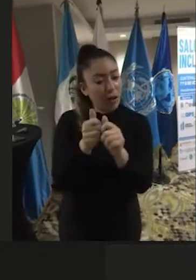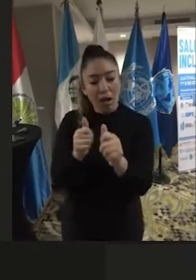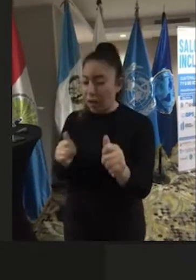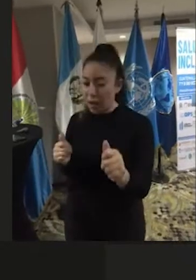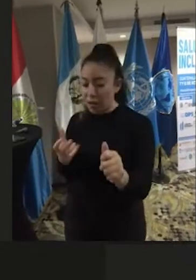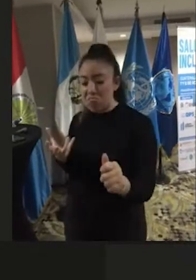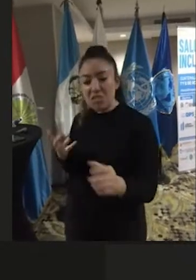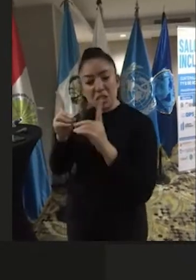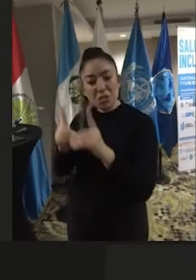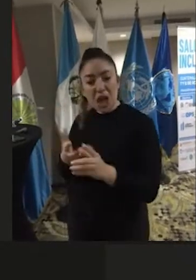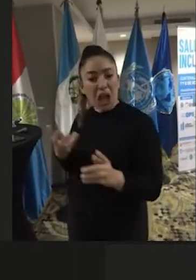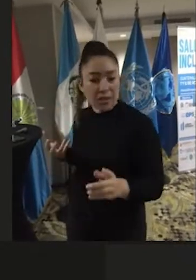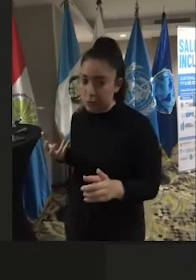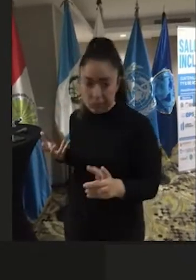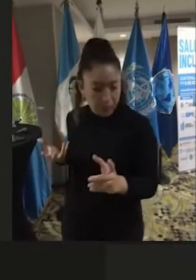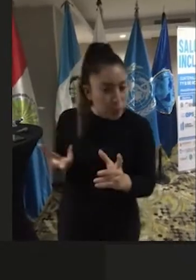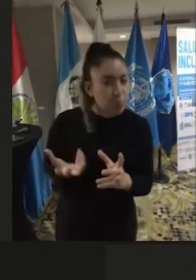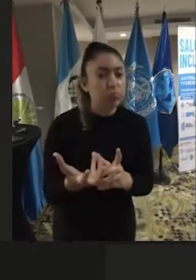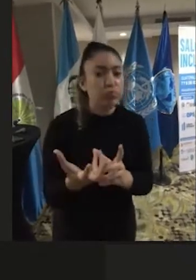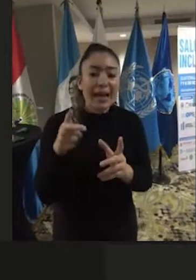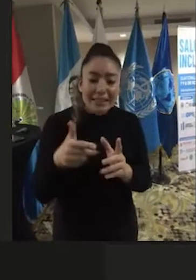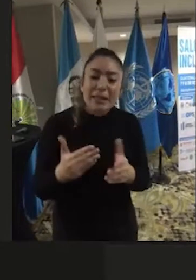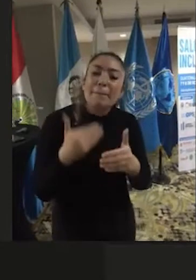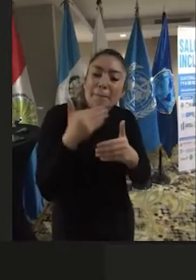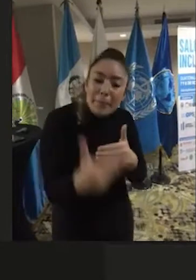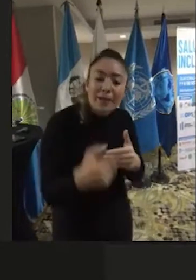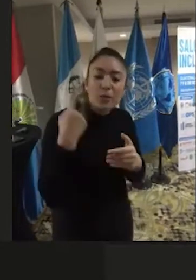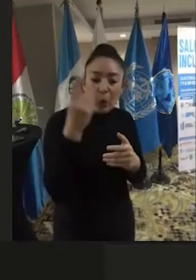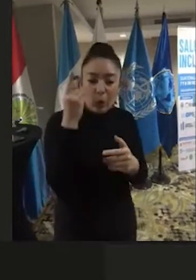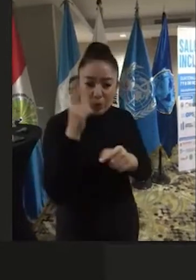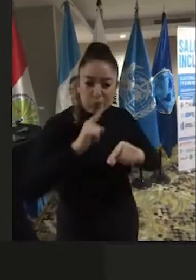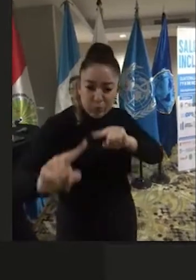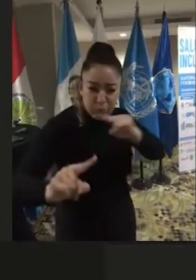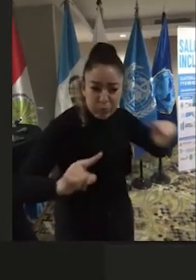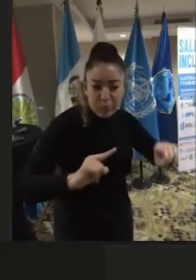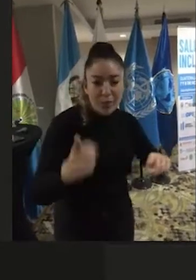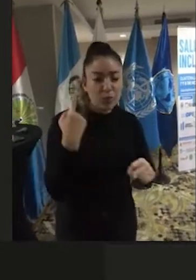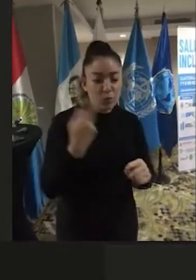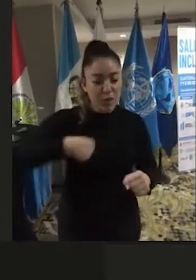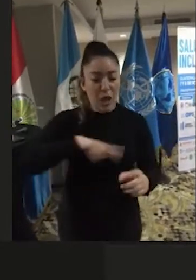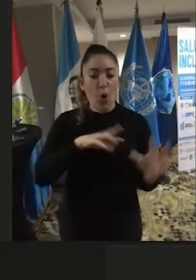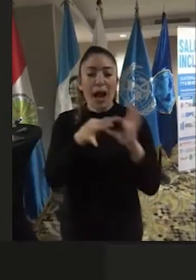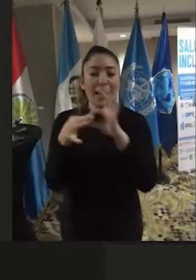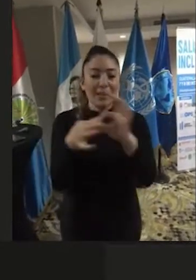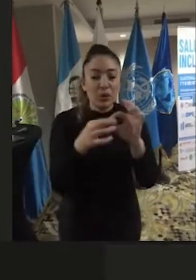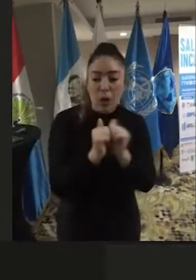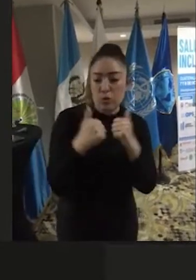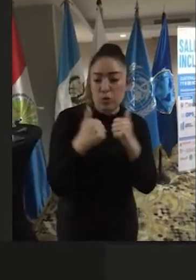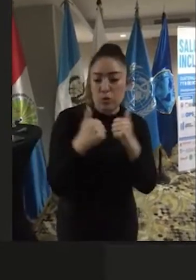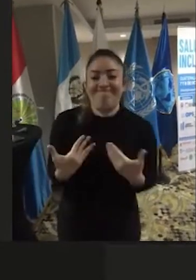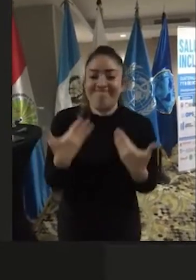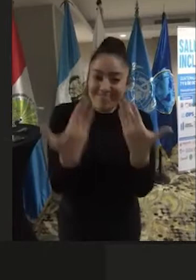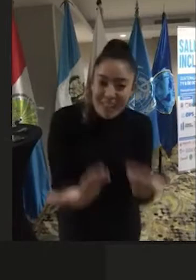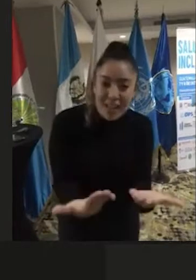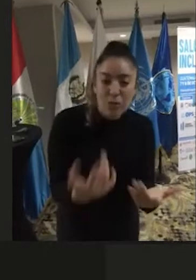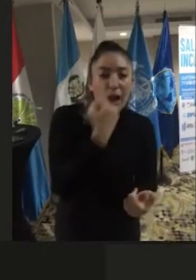eso son parte del direccionamiento que nuestra organización está dando a cada uno de